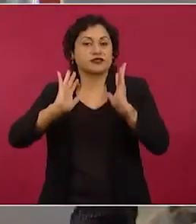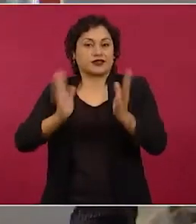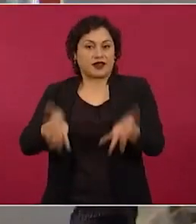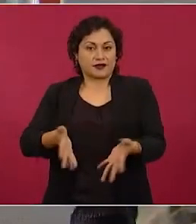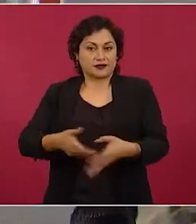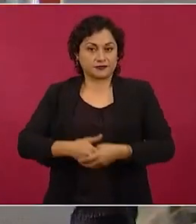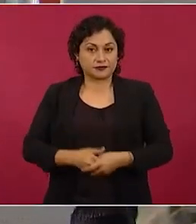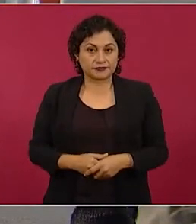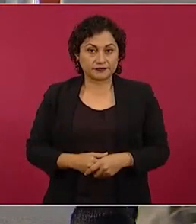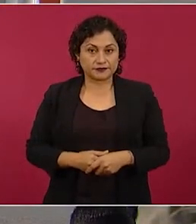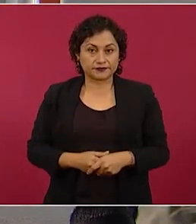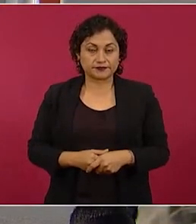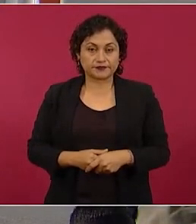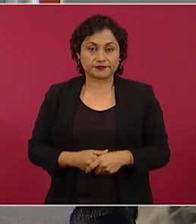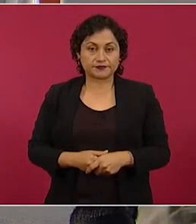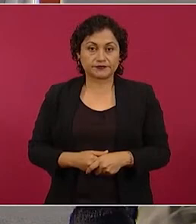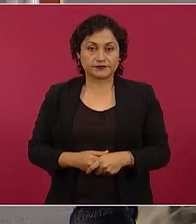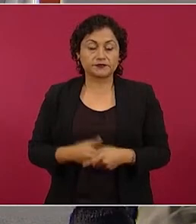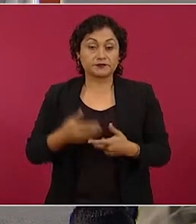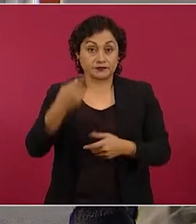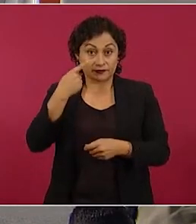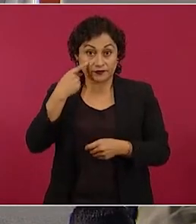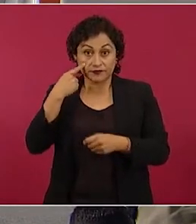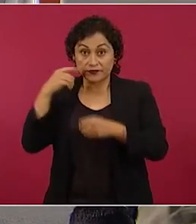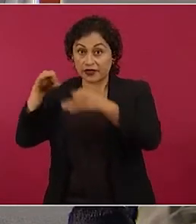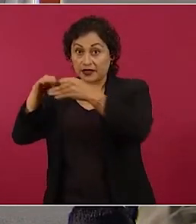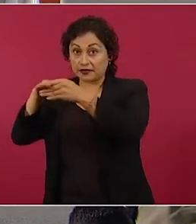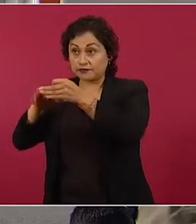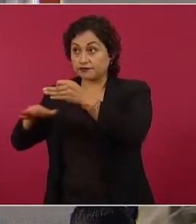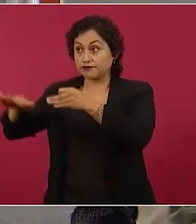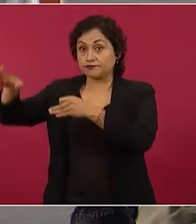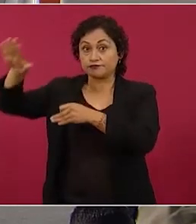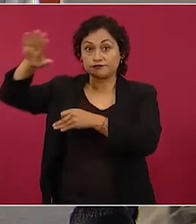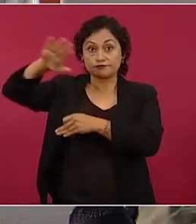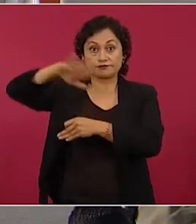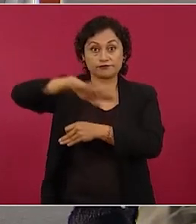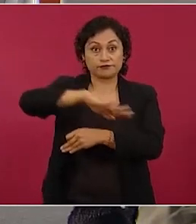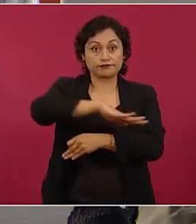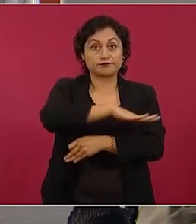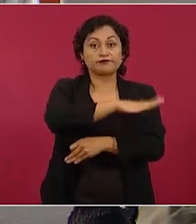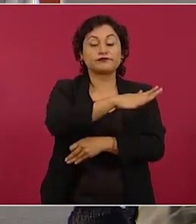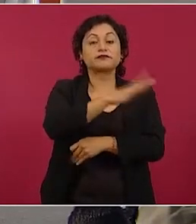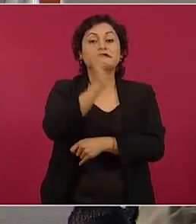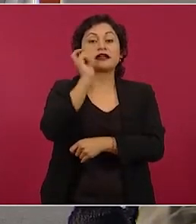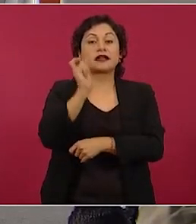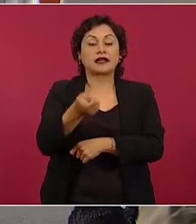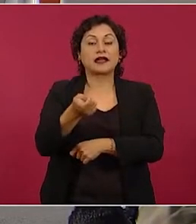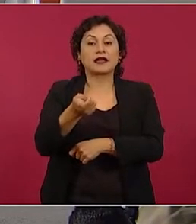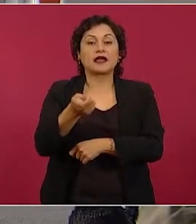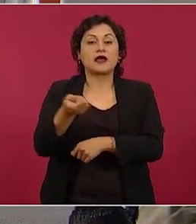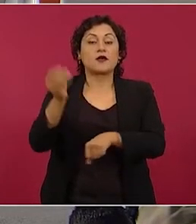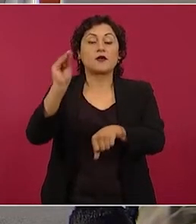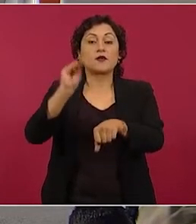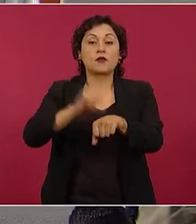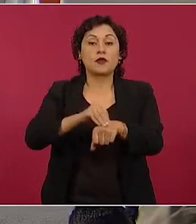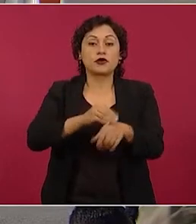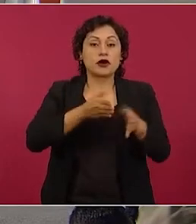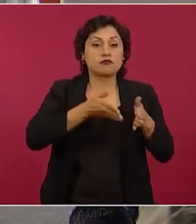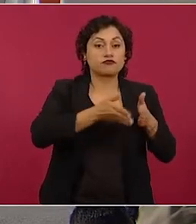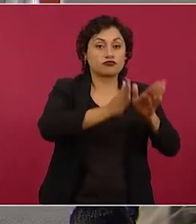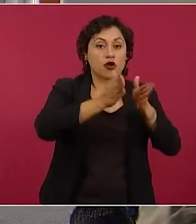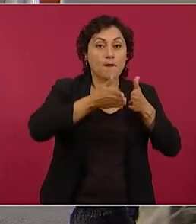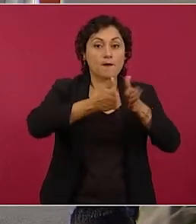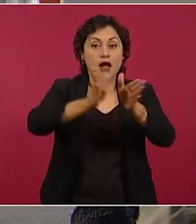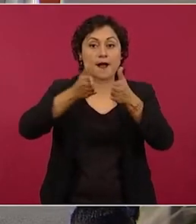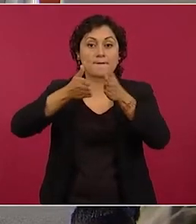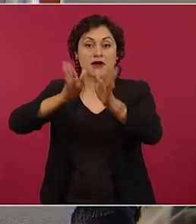sólo en las orillas se van a poner hileras de árboles,